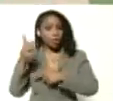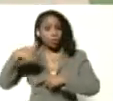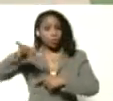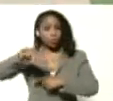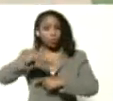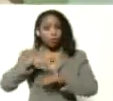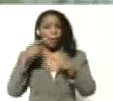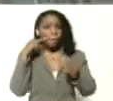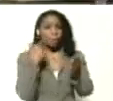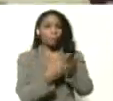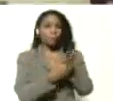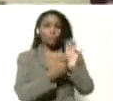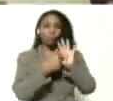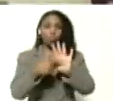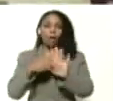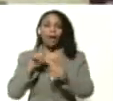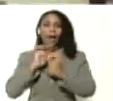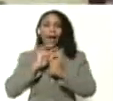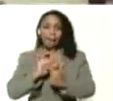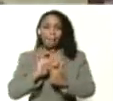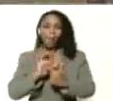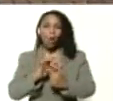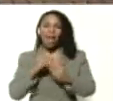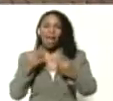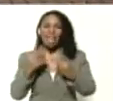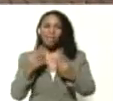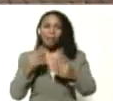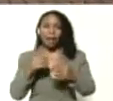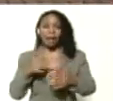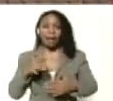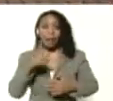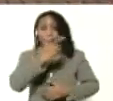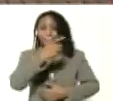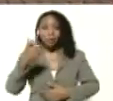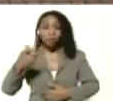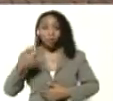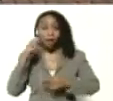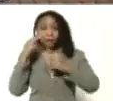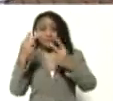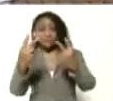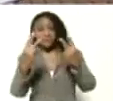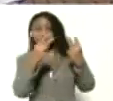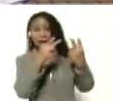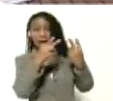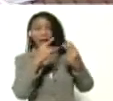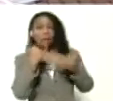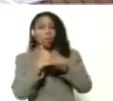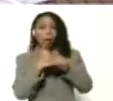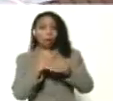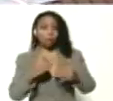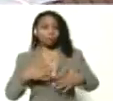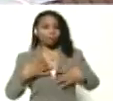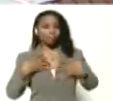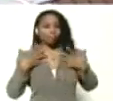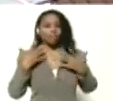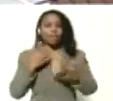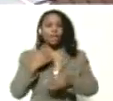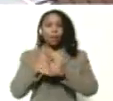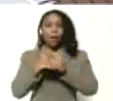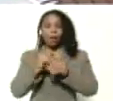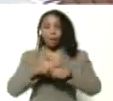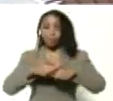multiplique en el ejemplo para que se motive la sociedad y vea que hay una Venezuela buena que es